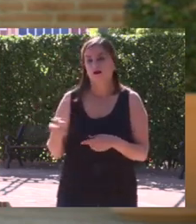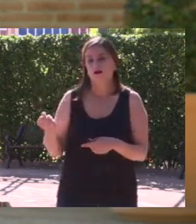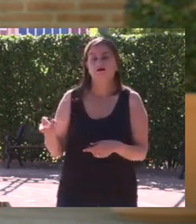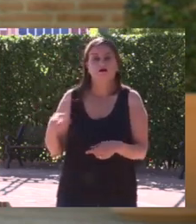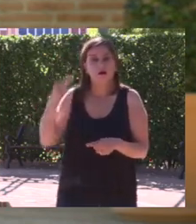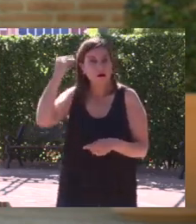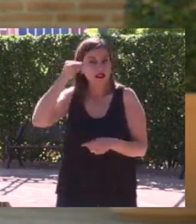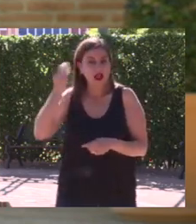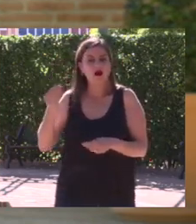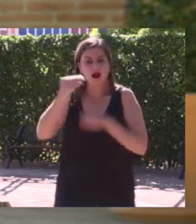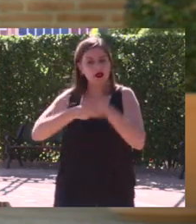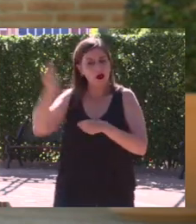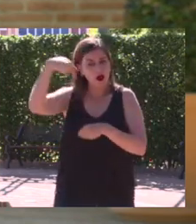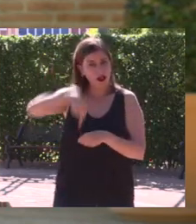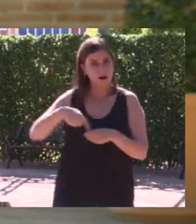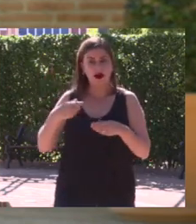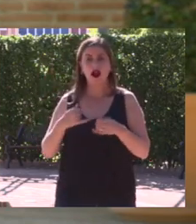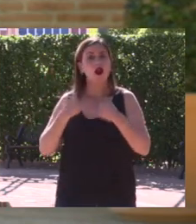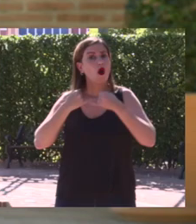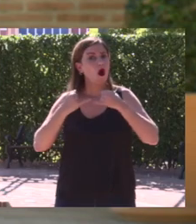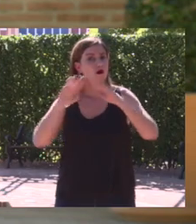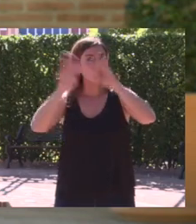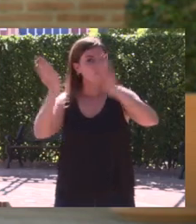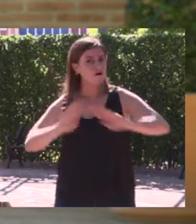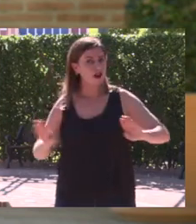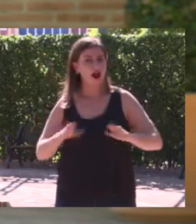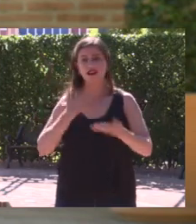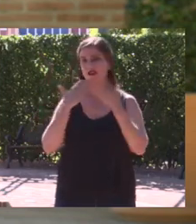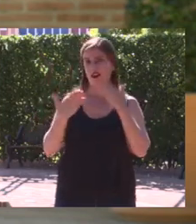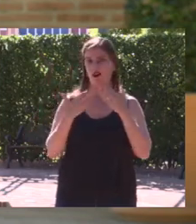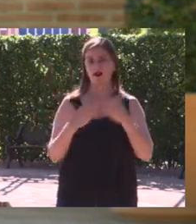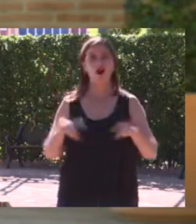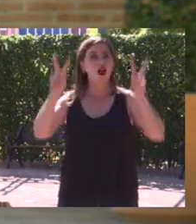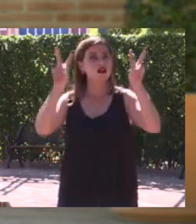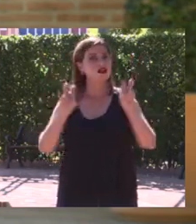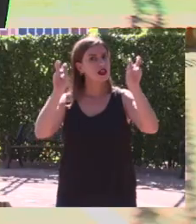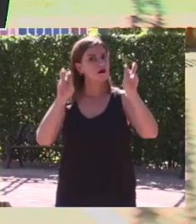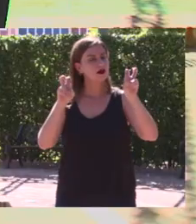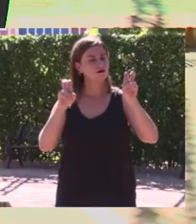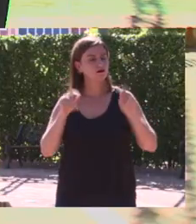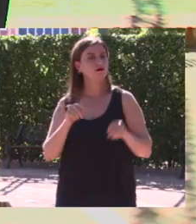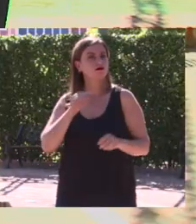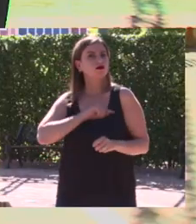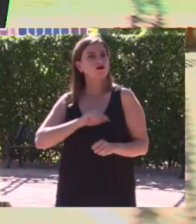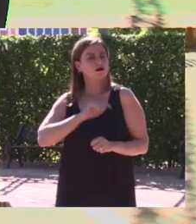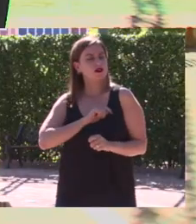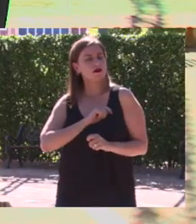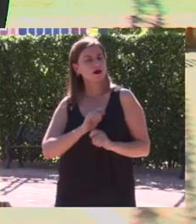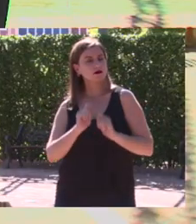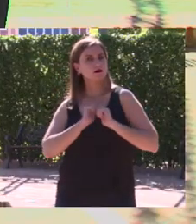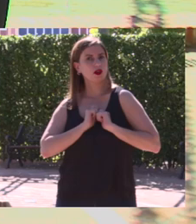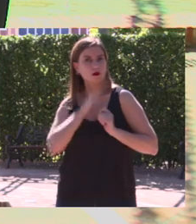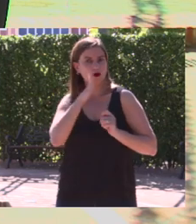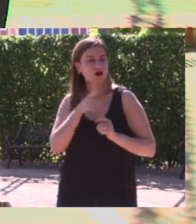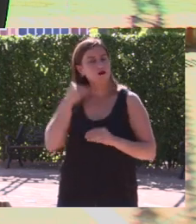último dialogando. Un dialogando que para nosotros tiene un tema que nos mueve especialmente porque nos lleva